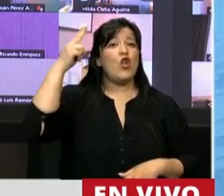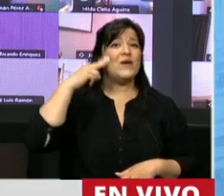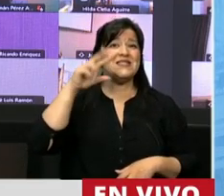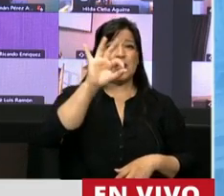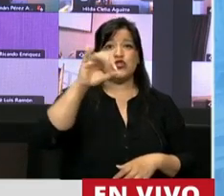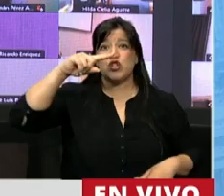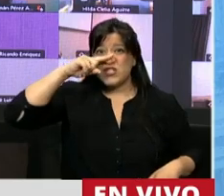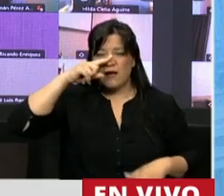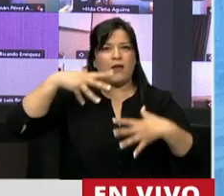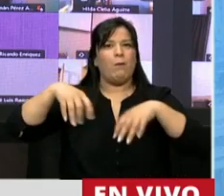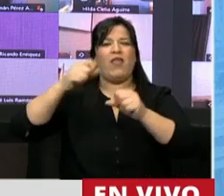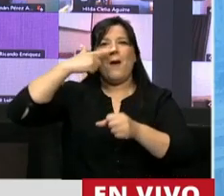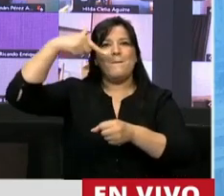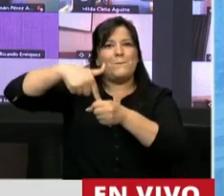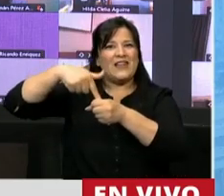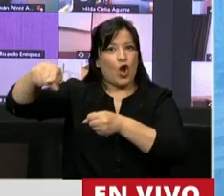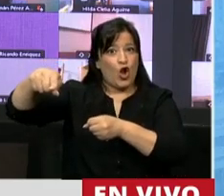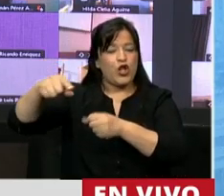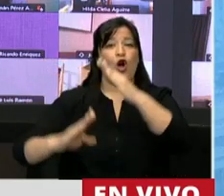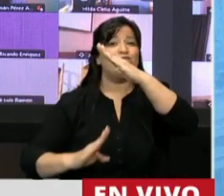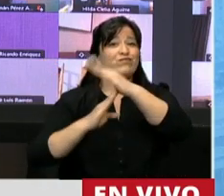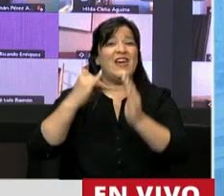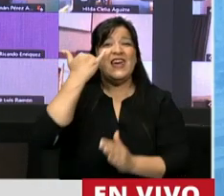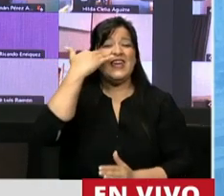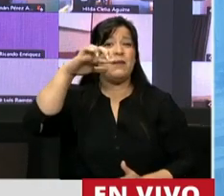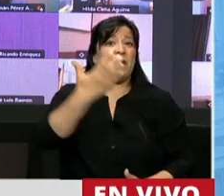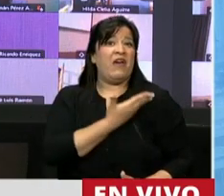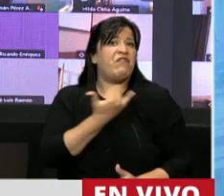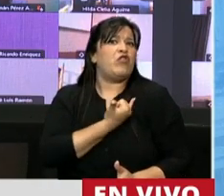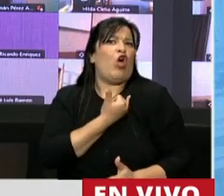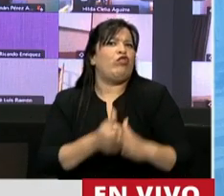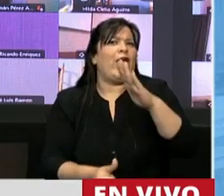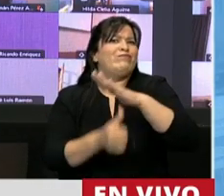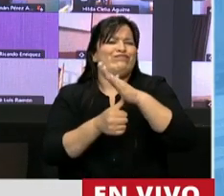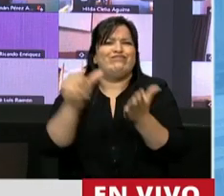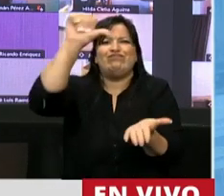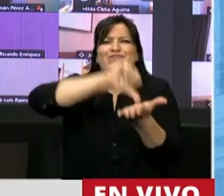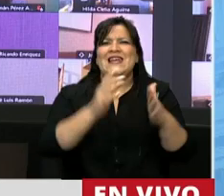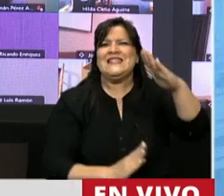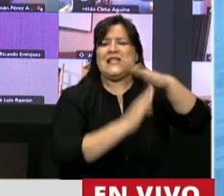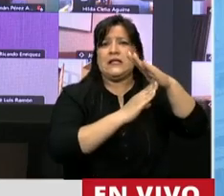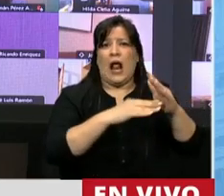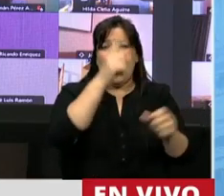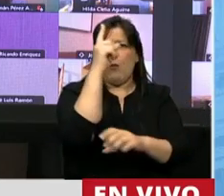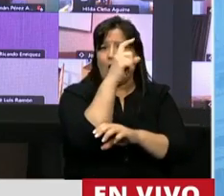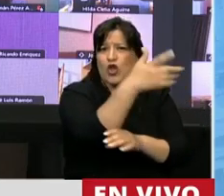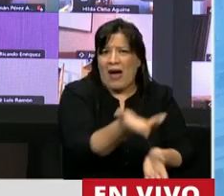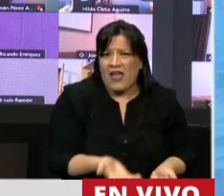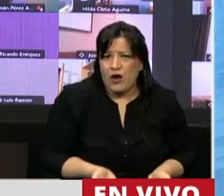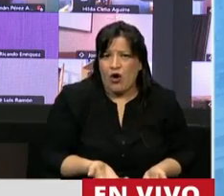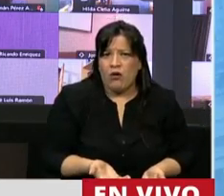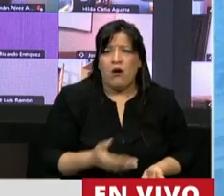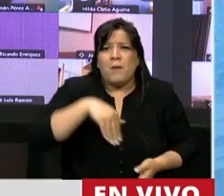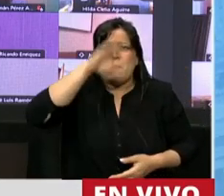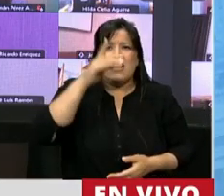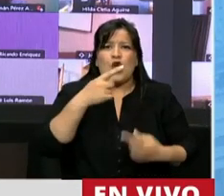la sede central de YPF está en Puerto Madero las decisiones de política hidrocarburífera se toman